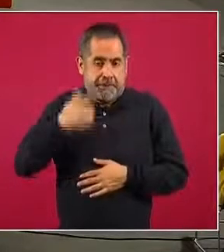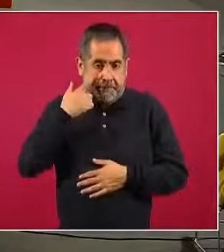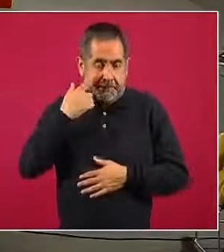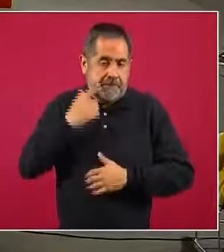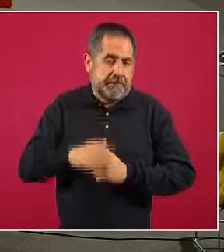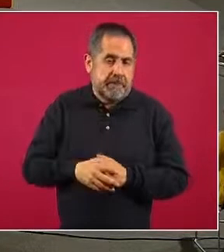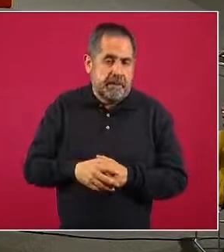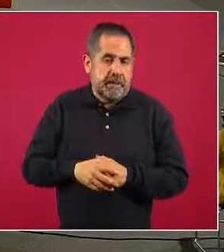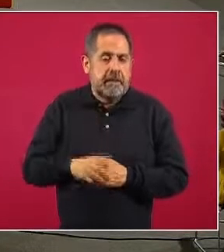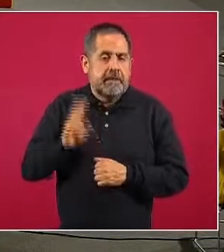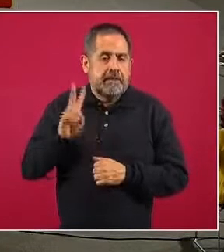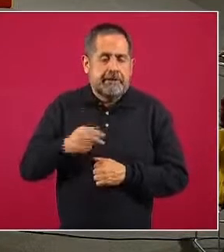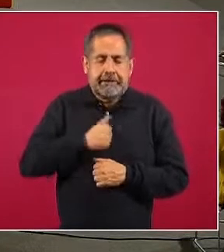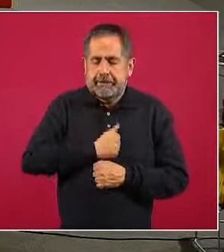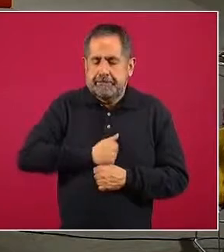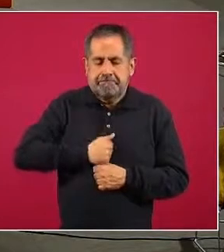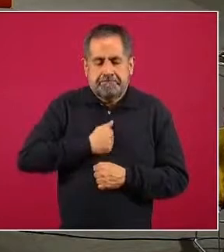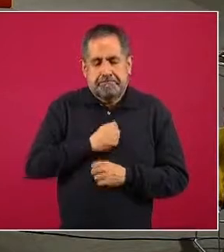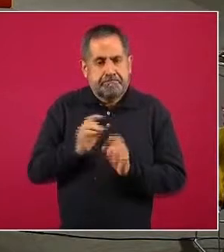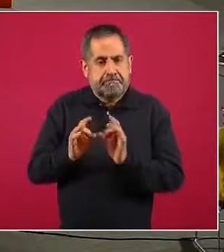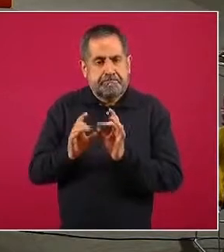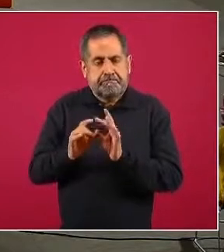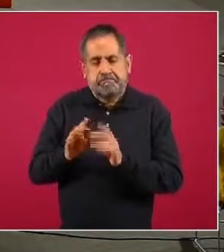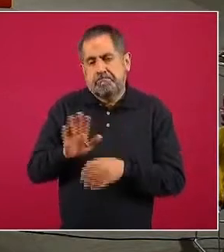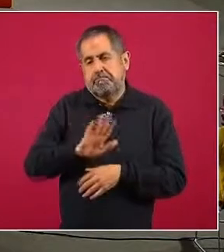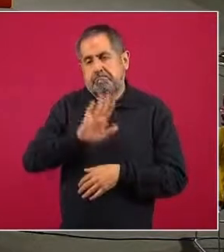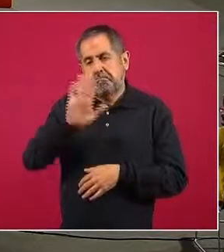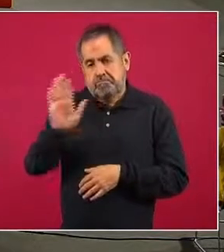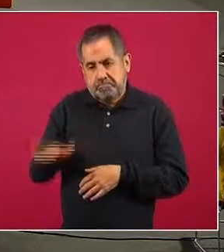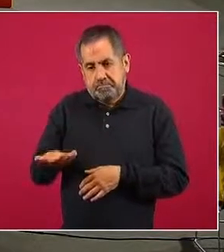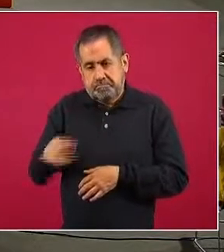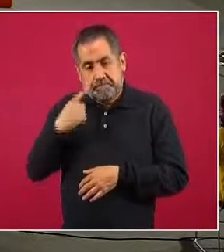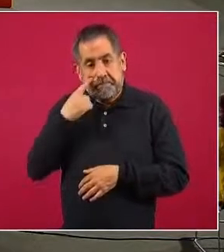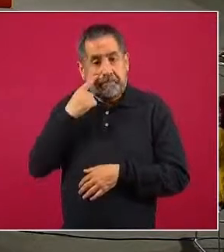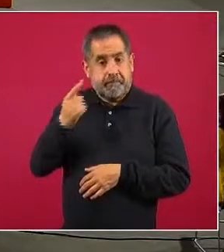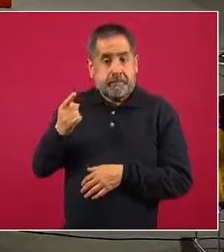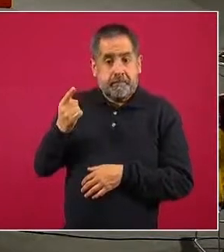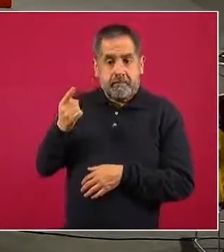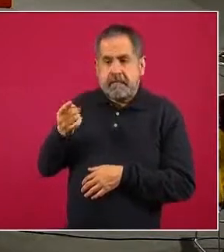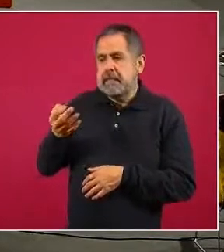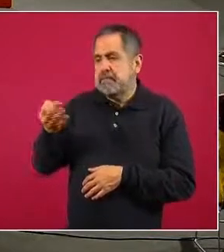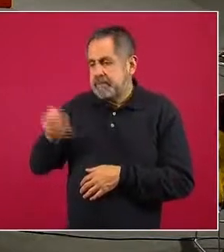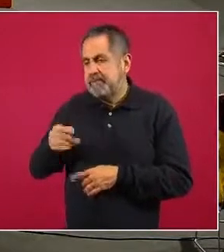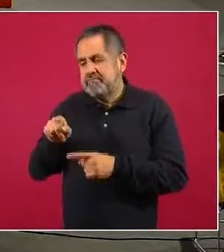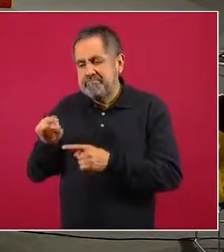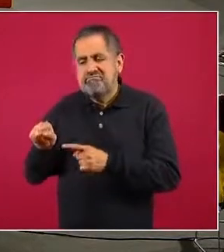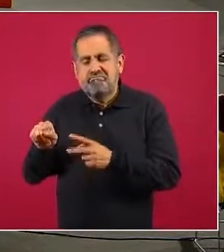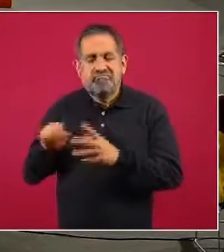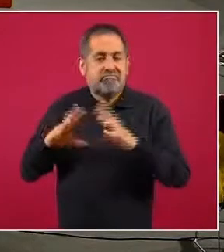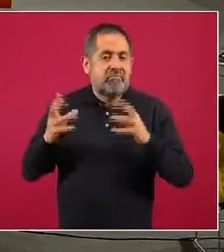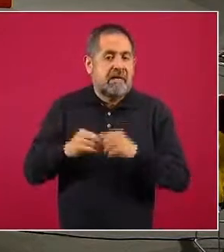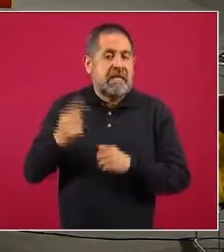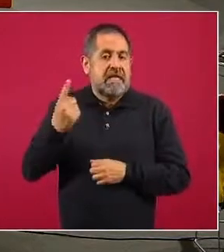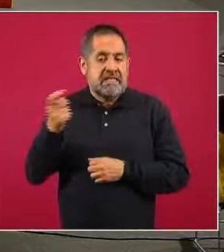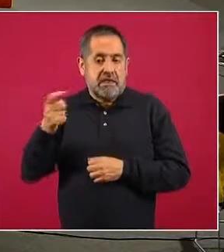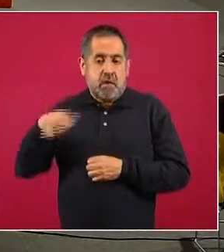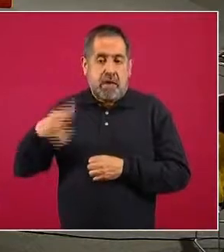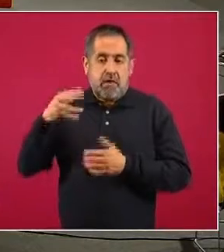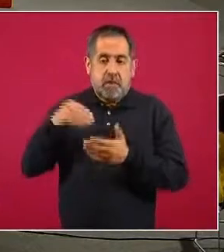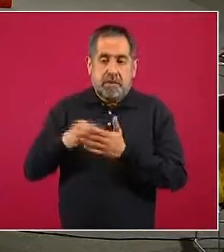vemos las personas que lamentablemente han fallecido hasta el momento, tanto el grupo que ya está confirmado, es decir, está 114 mil